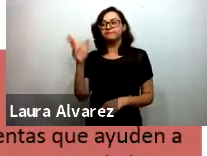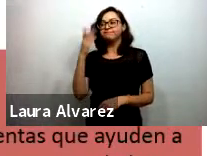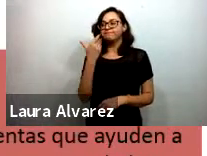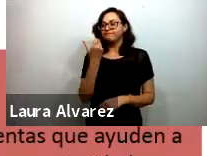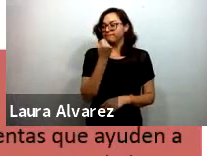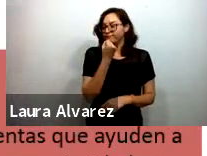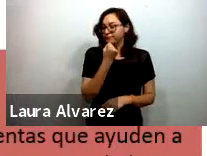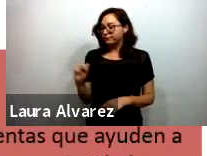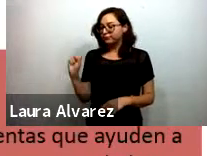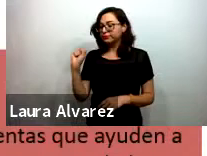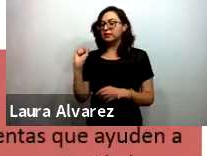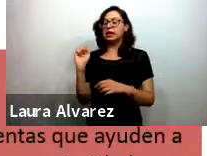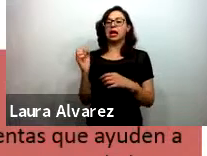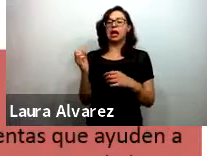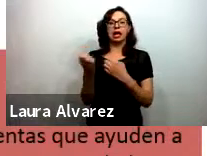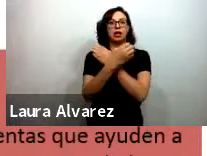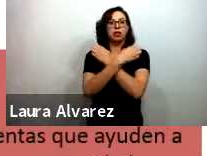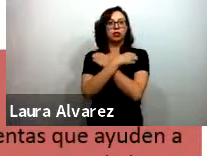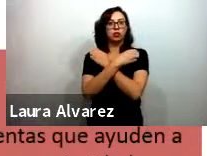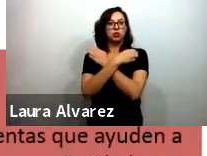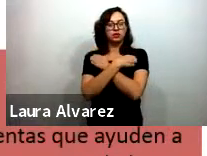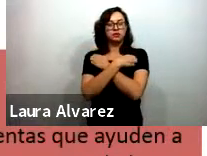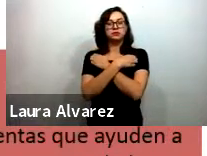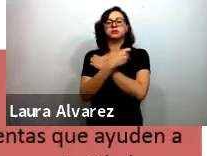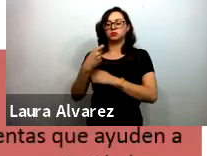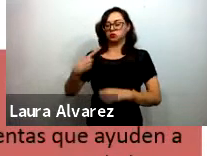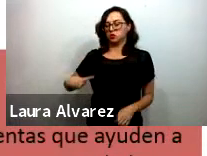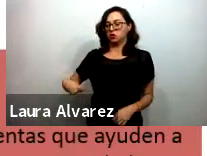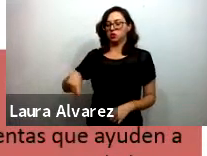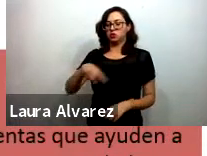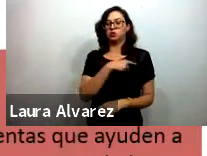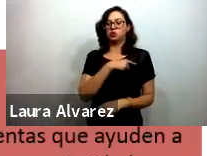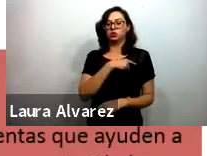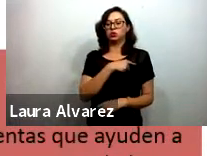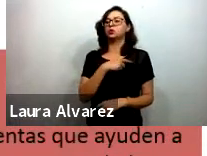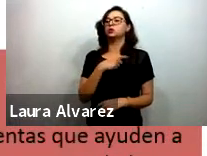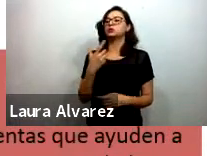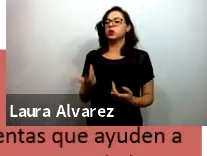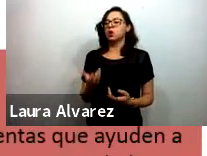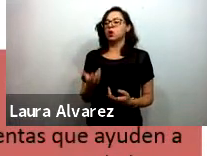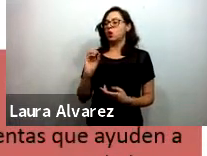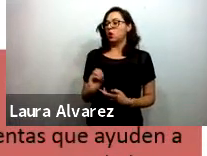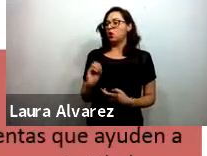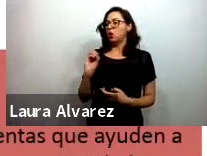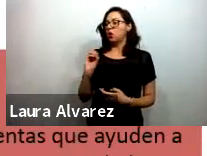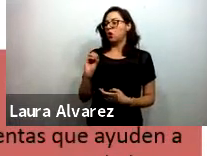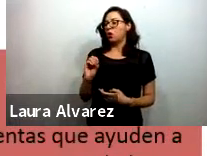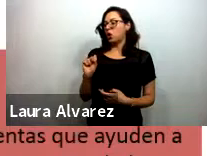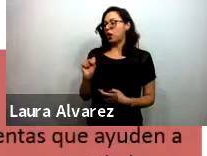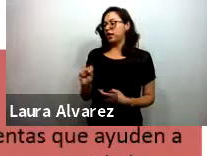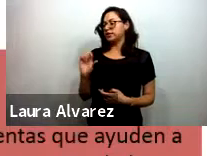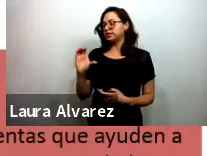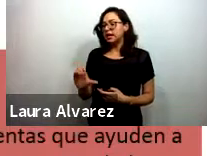muchas de nosotras que dirigimos organizaciones de la sociedad civil pero también maestras